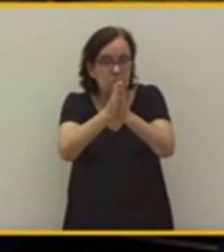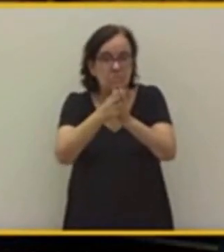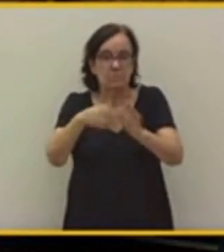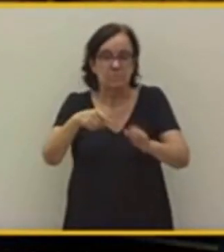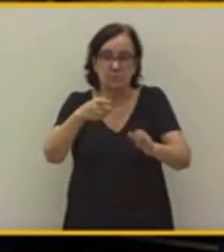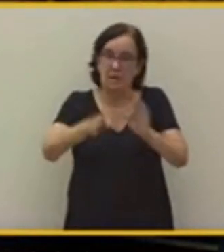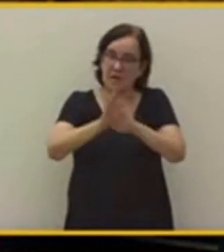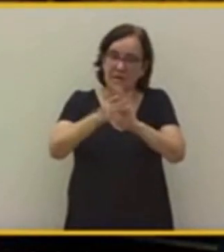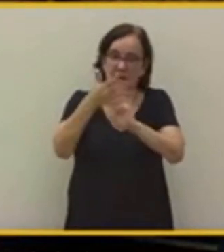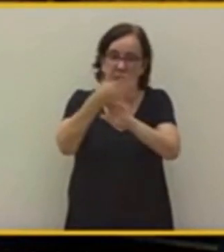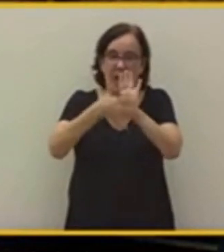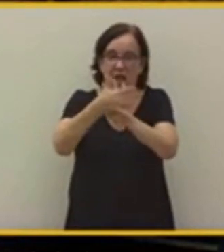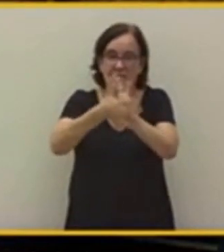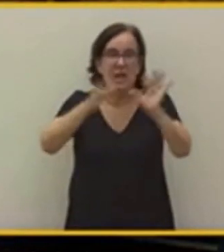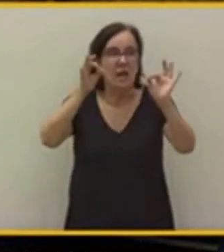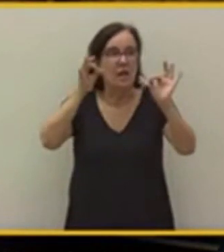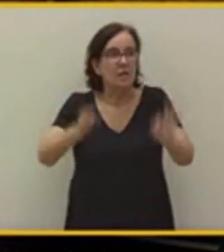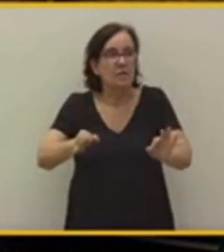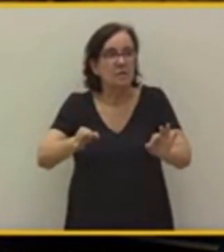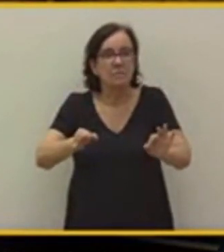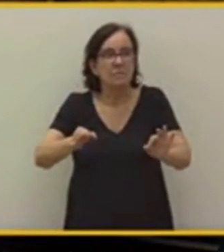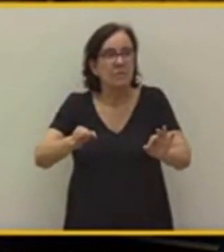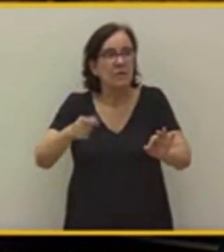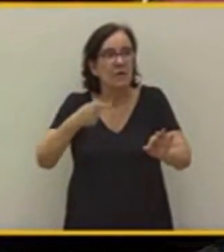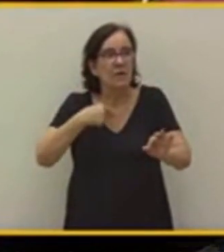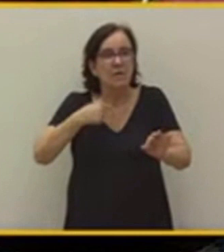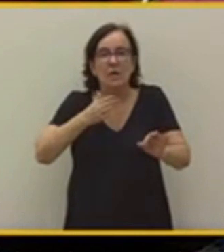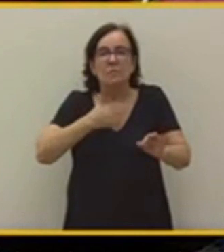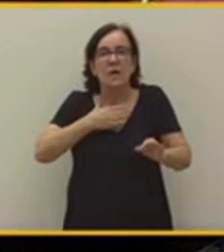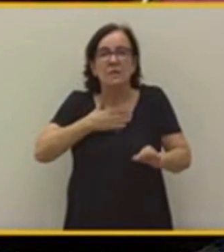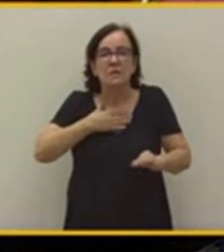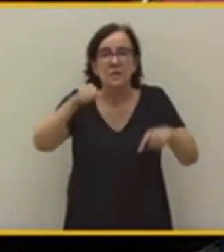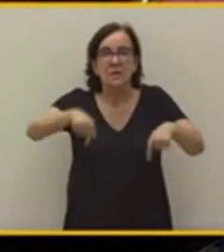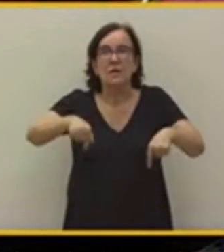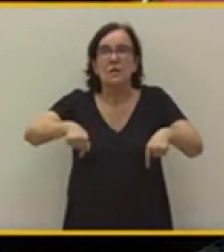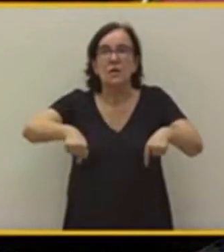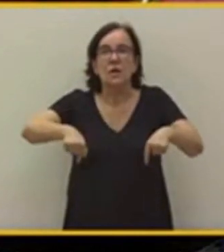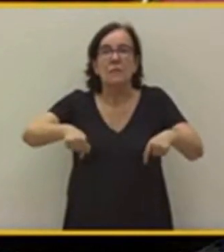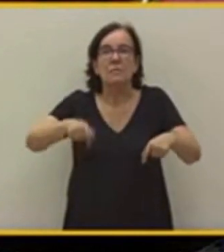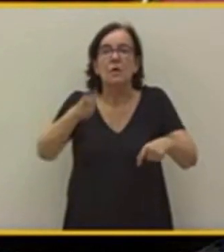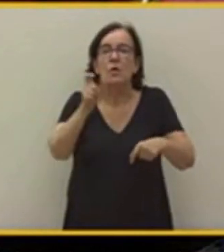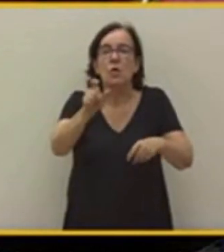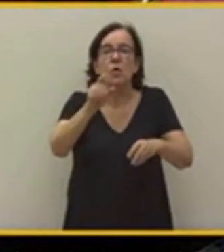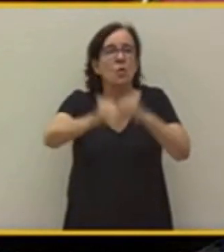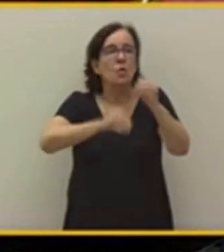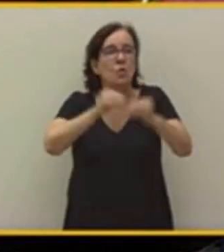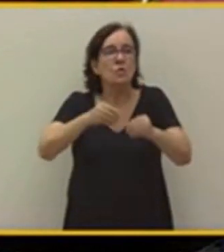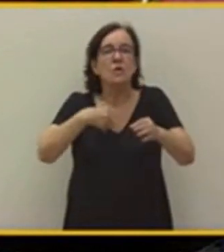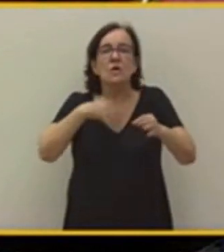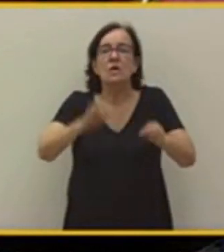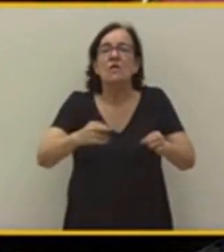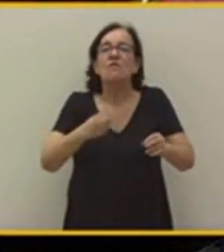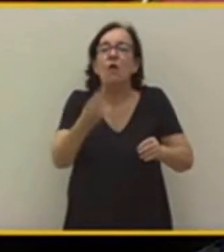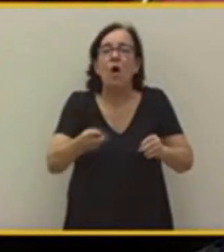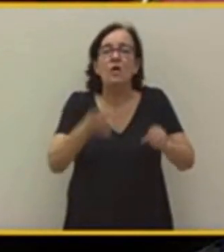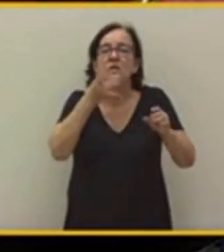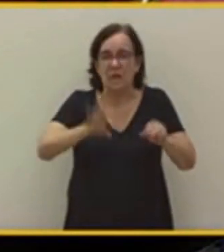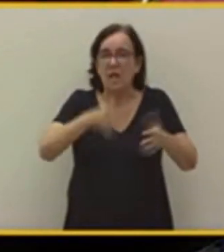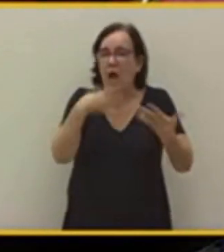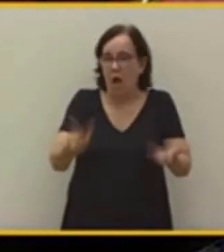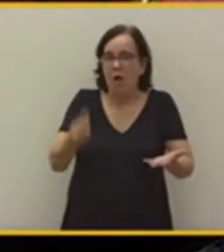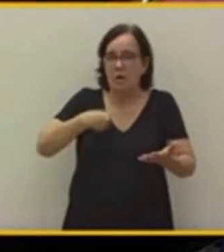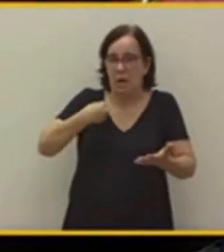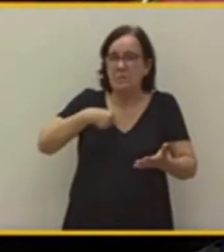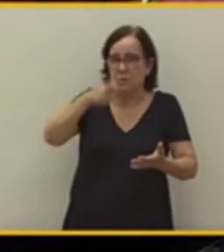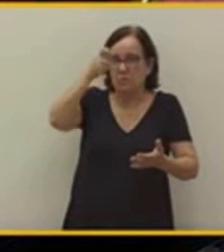al señor Besteiro. Este es el templo de la palabra y el uso de la palabra lo tiene el señor Besteiro.